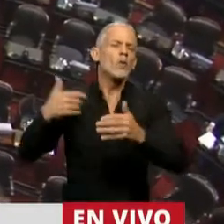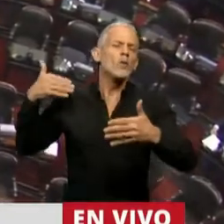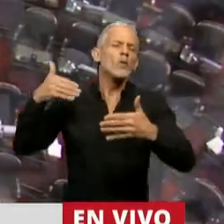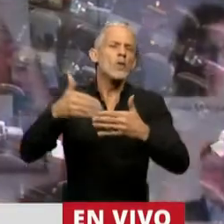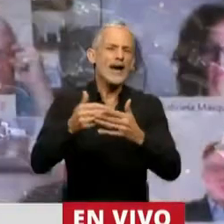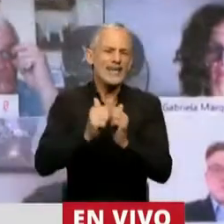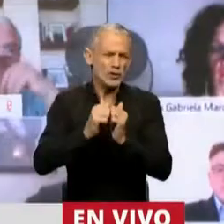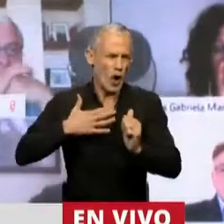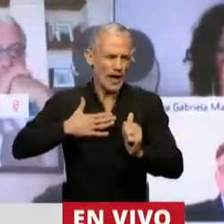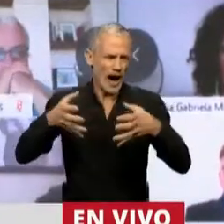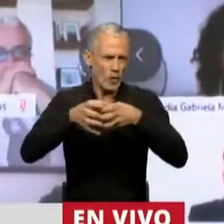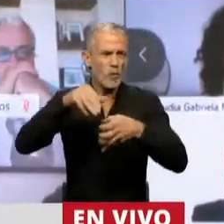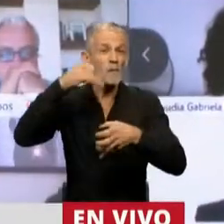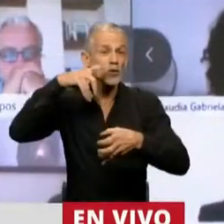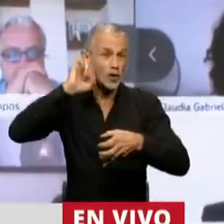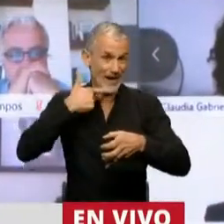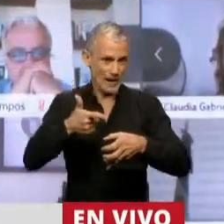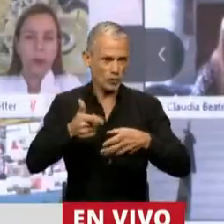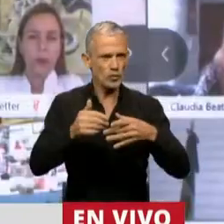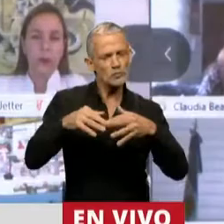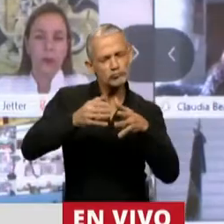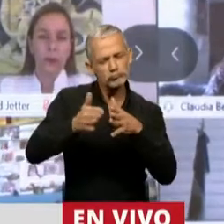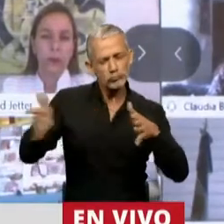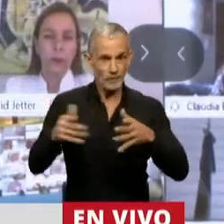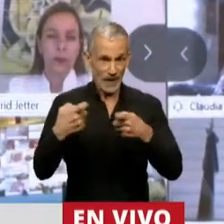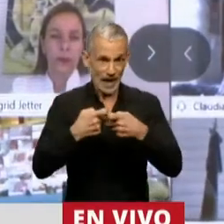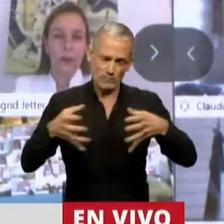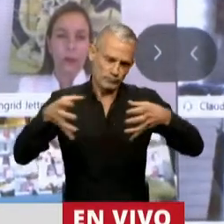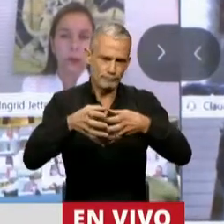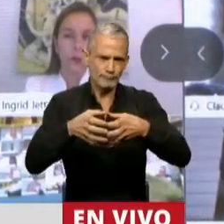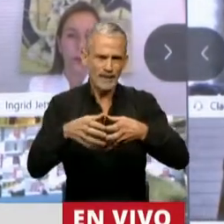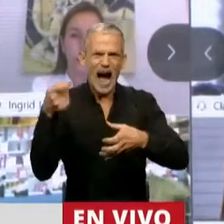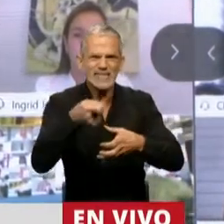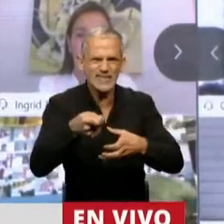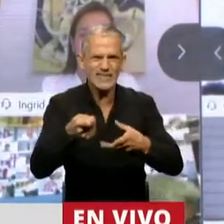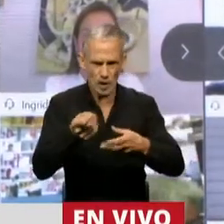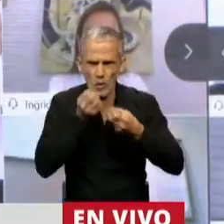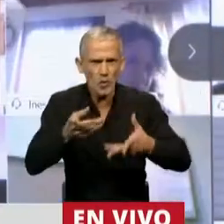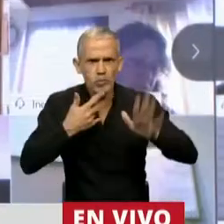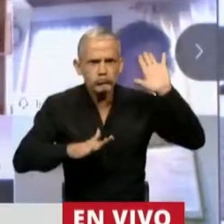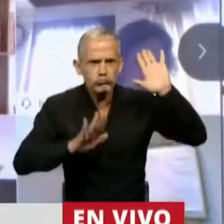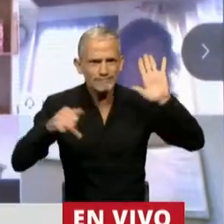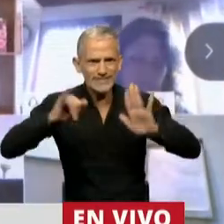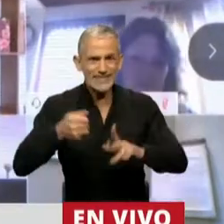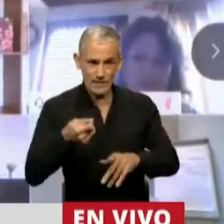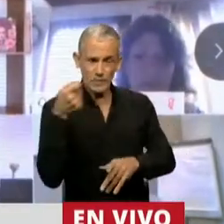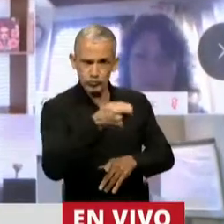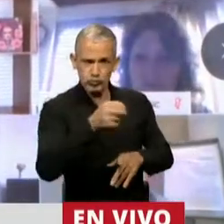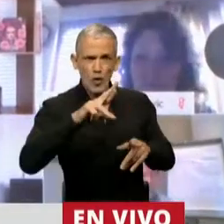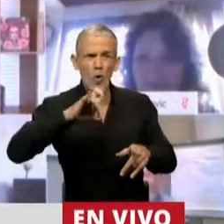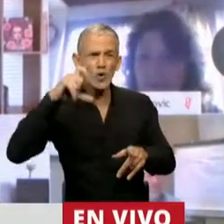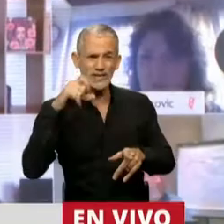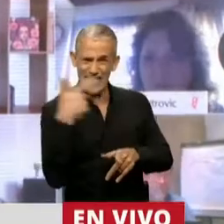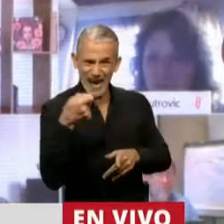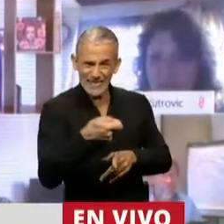recorrido histórico. Esa organización asesina confesa de José Ignacio Rucci,